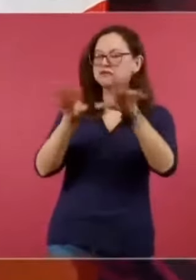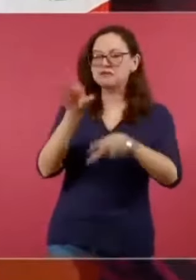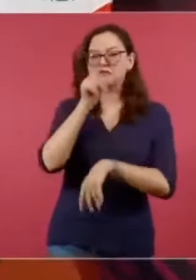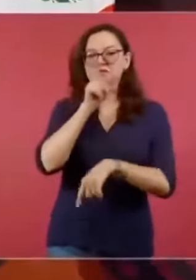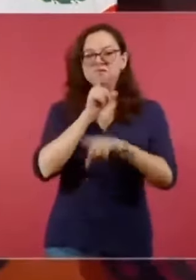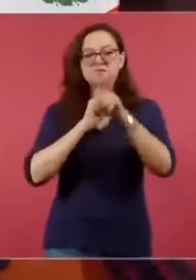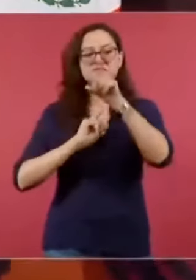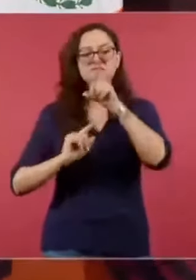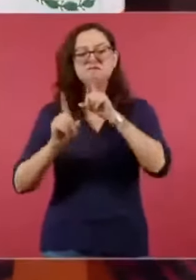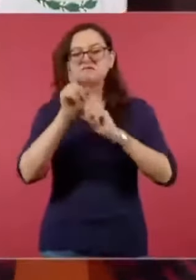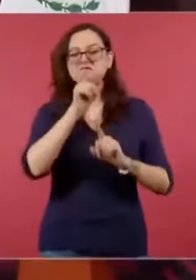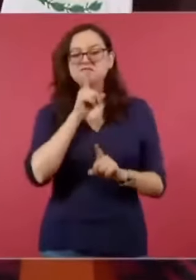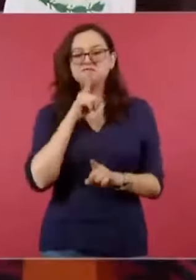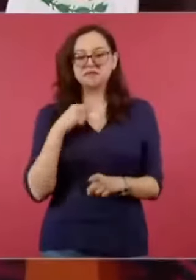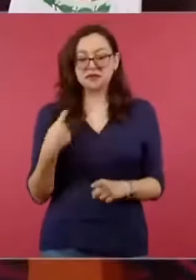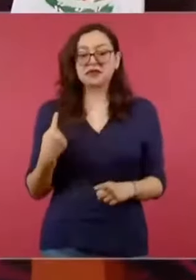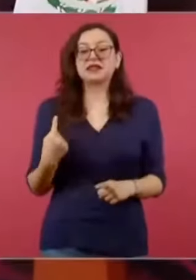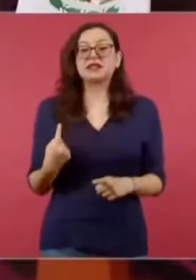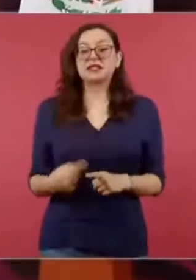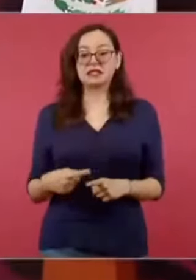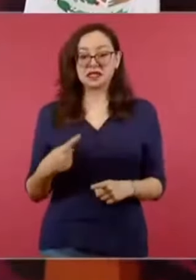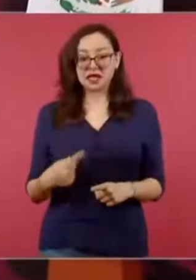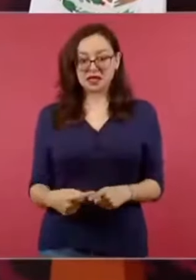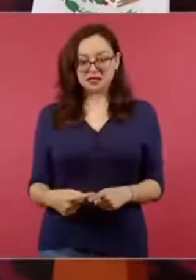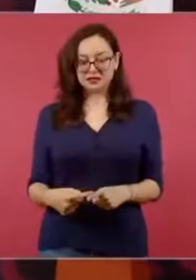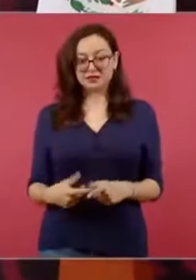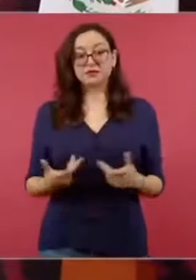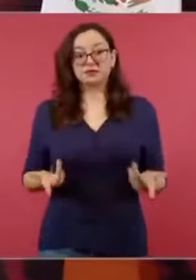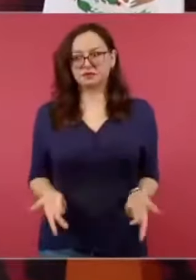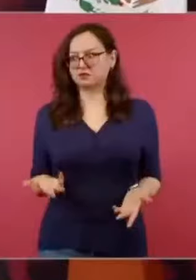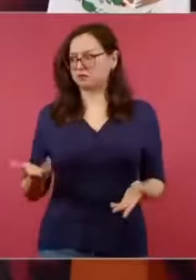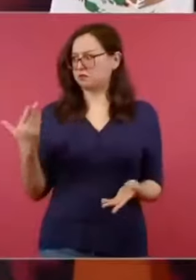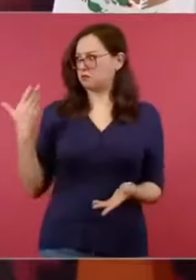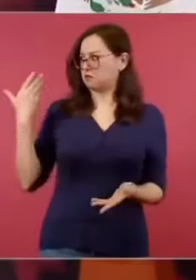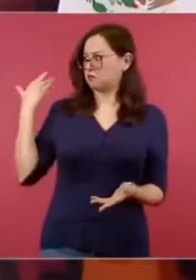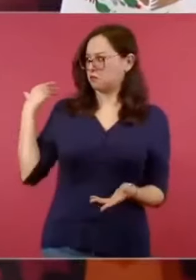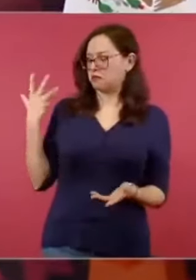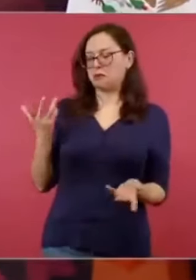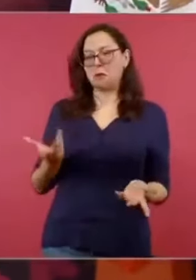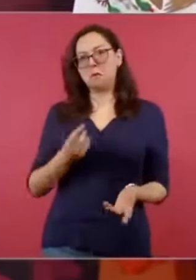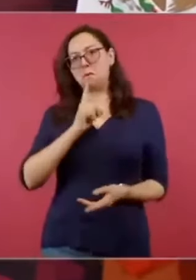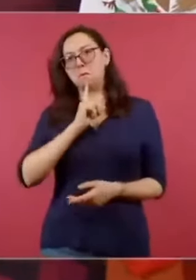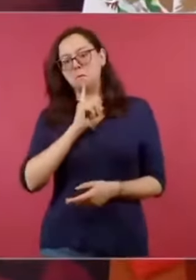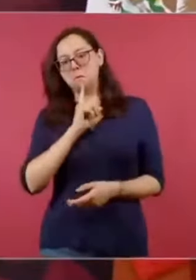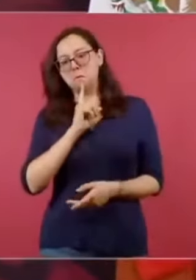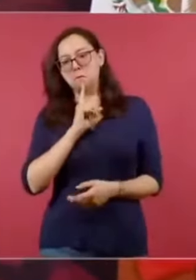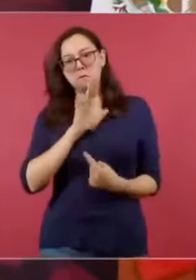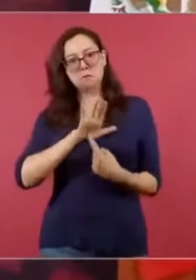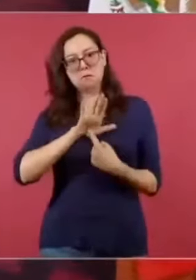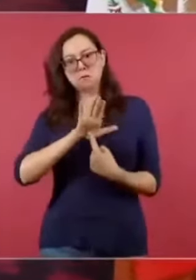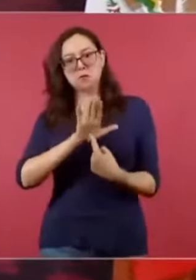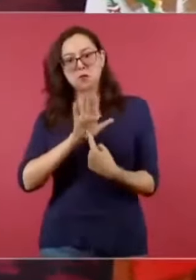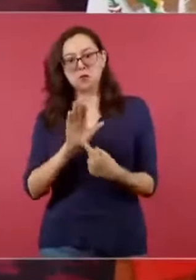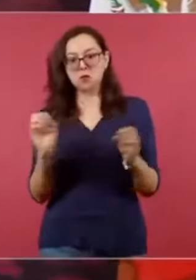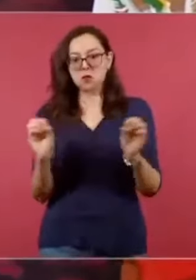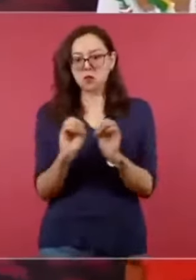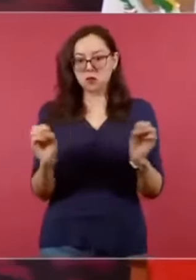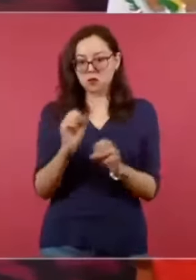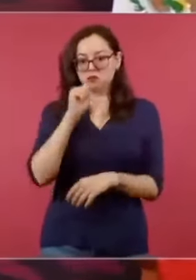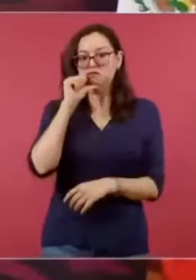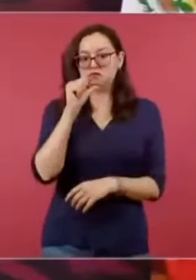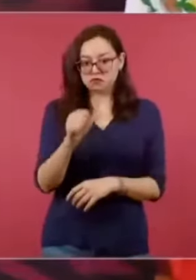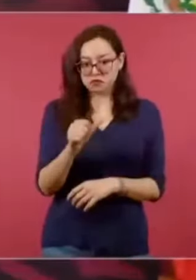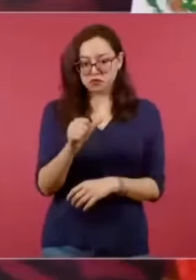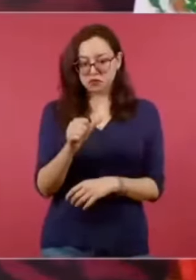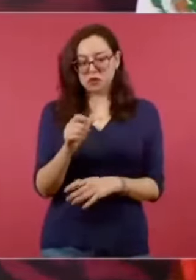porque se había suspendido la sección y ahora vamos a